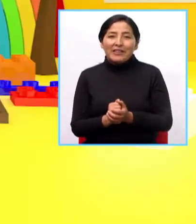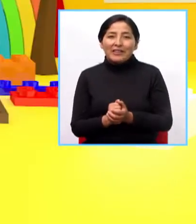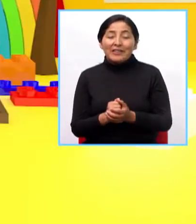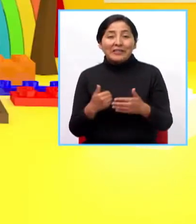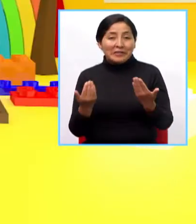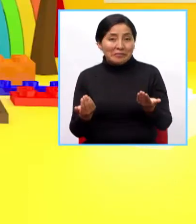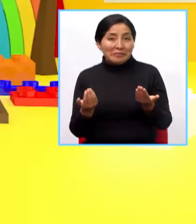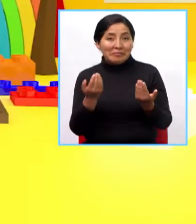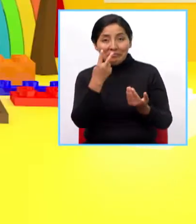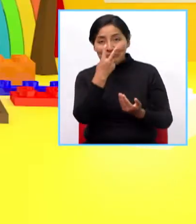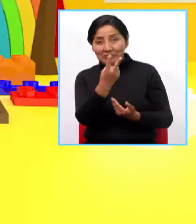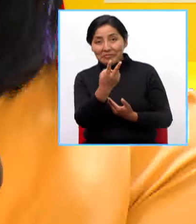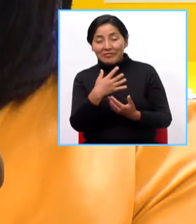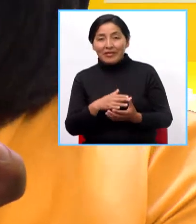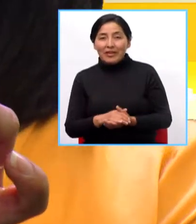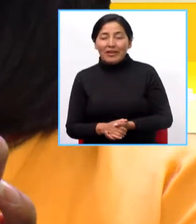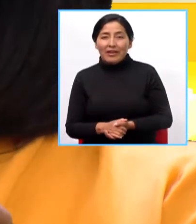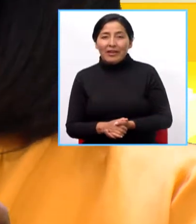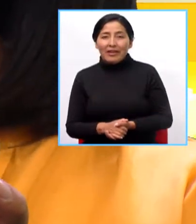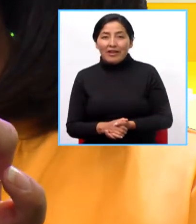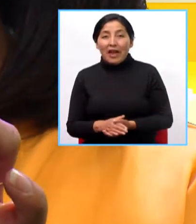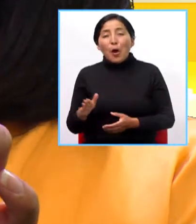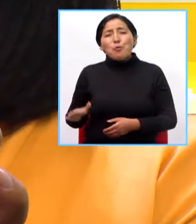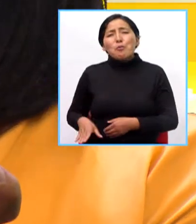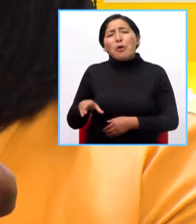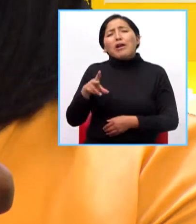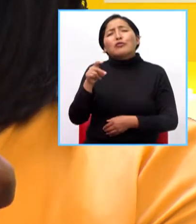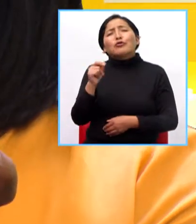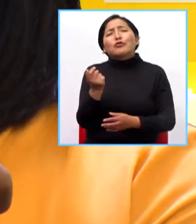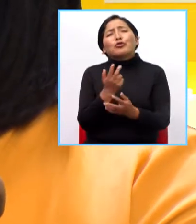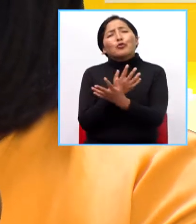tenemos a un perrito